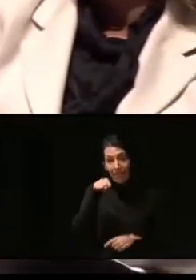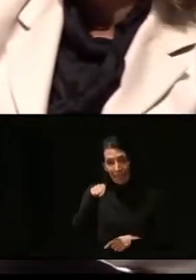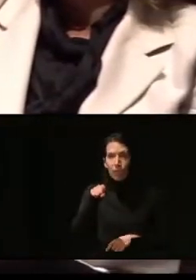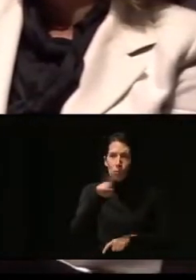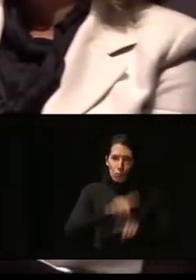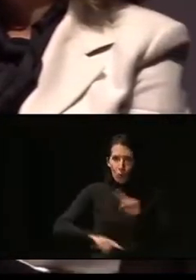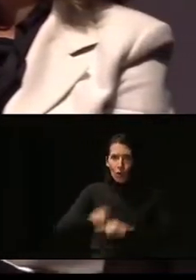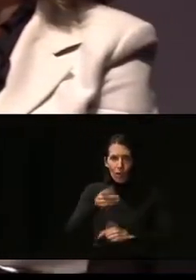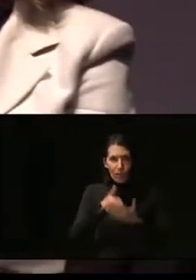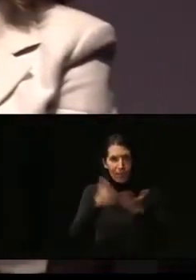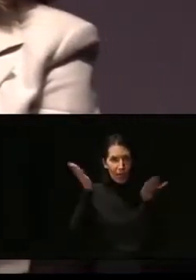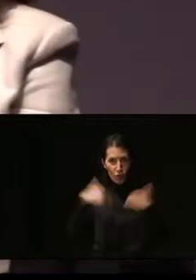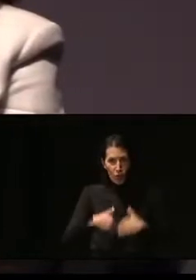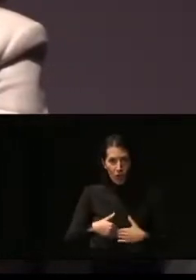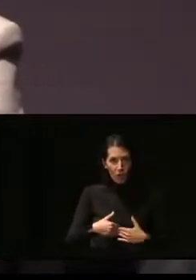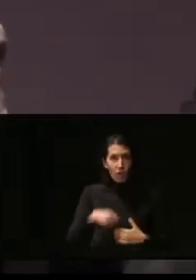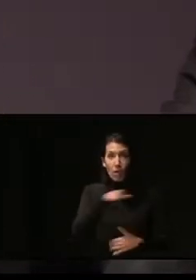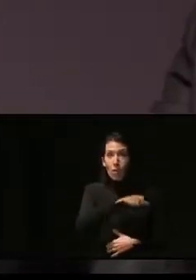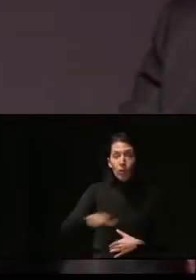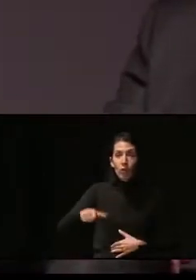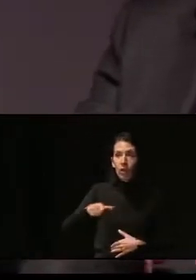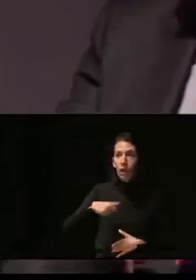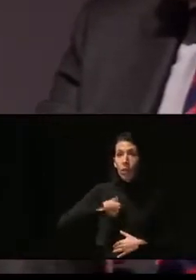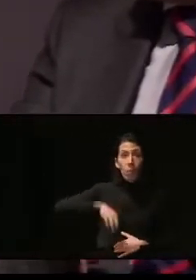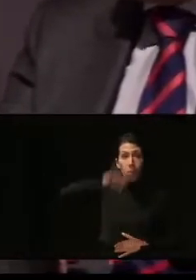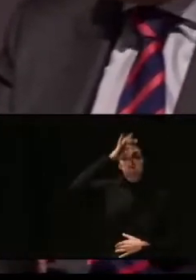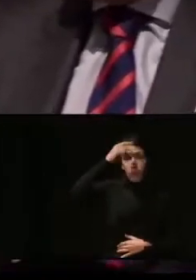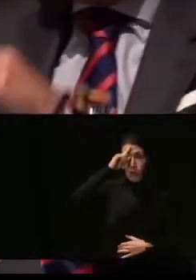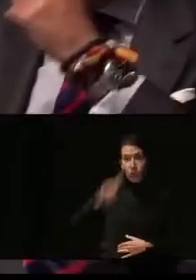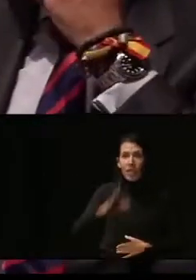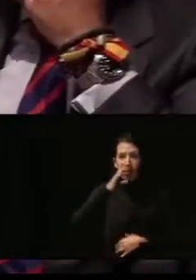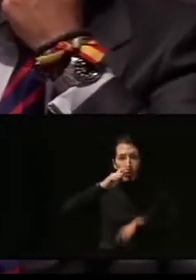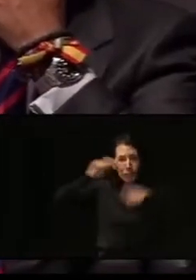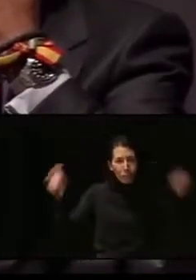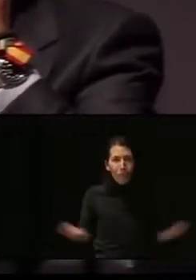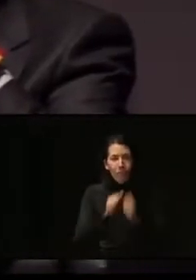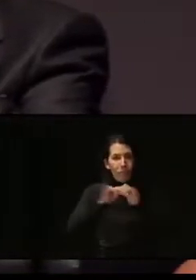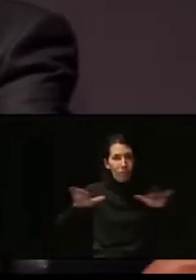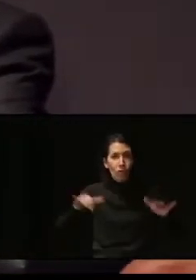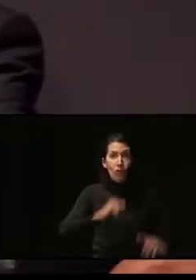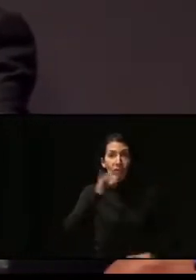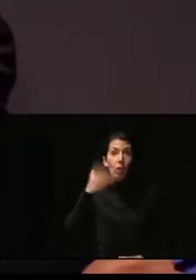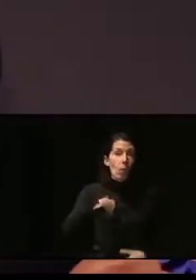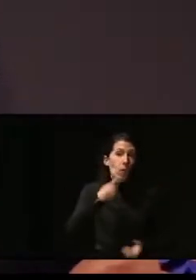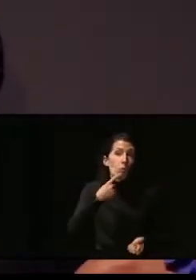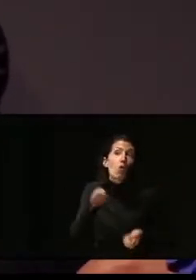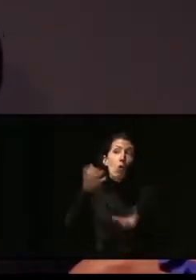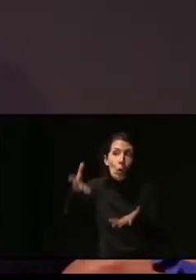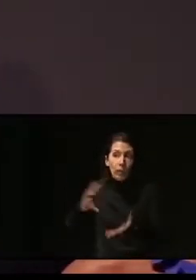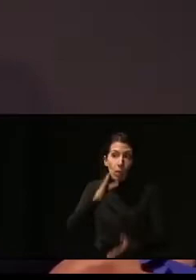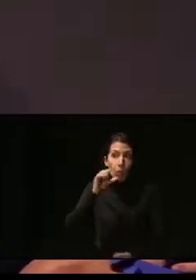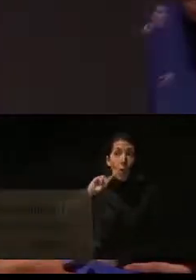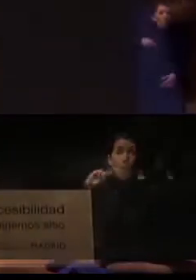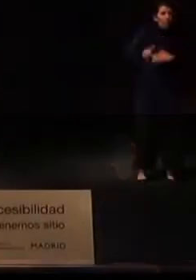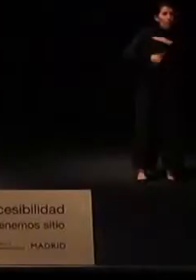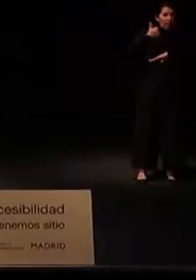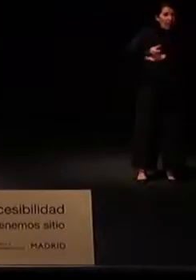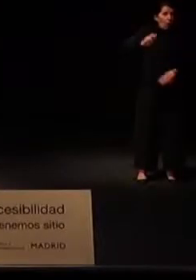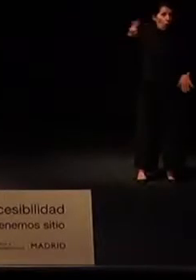inconvenientes que no hay acceso del ciudadano, no desconoce. Bueno, yo lo dejo ahí, porque los que mandan son otros.